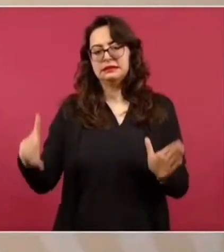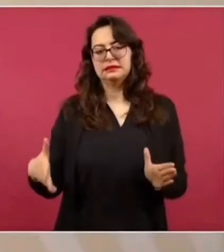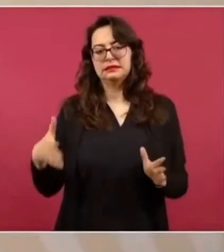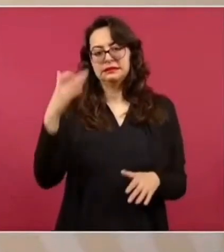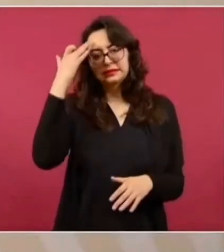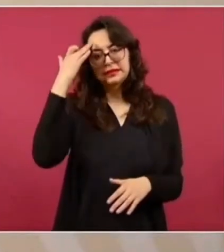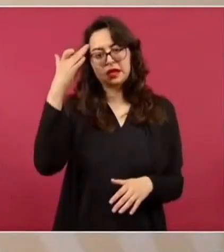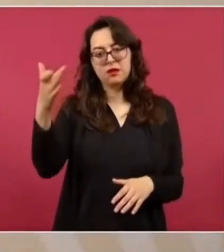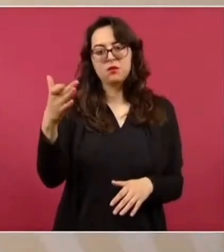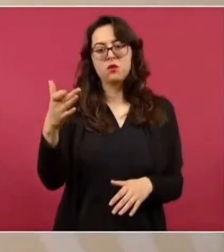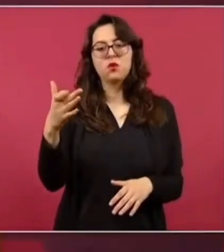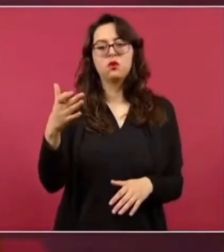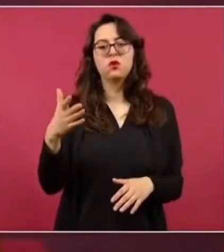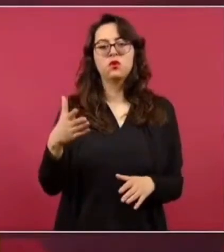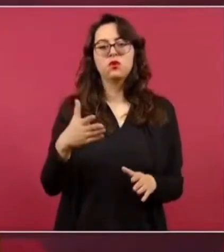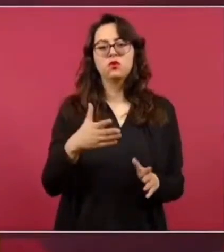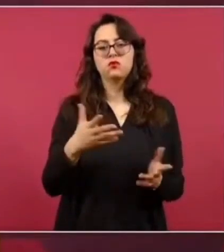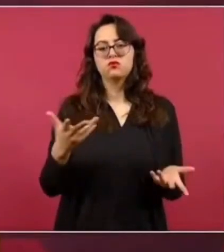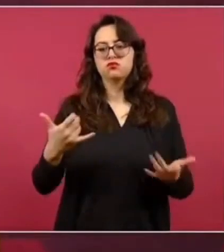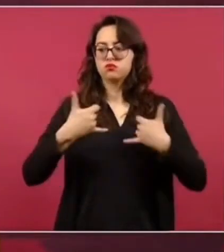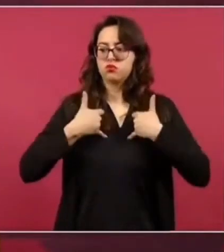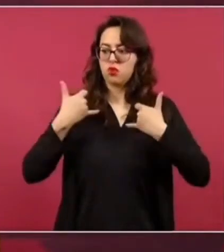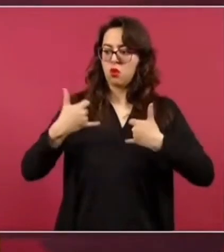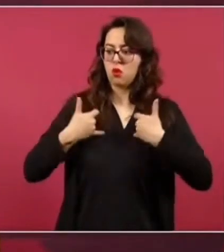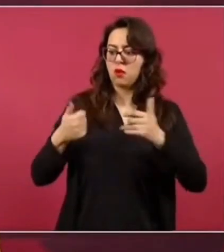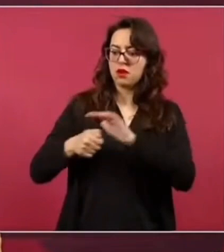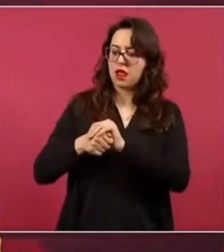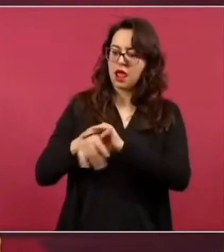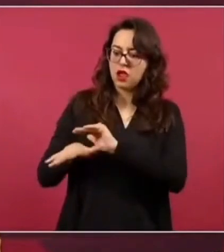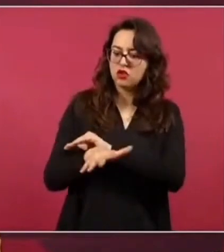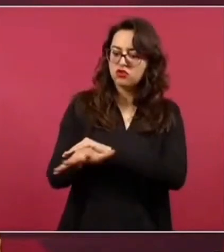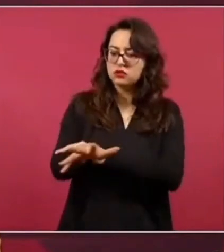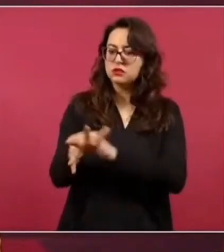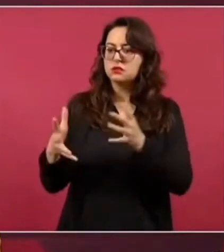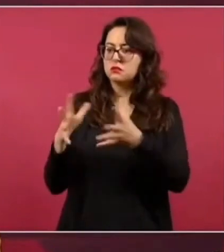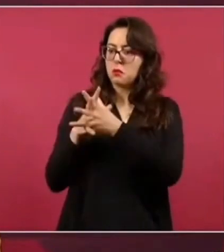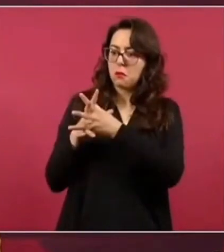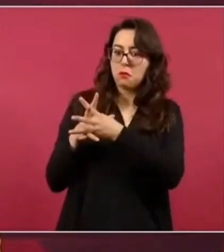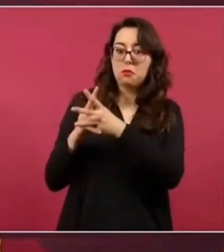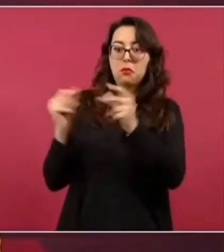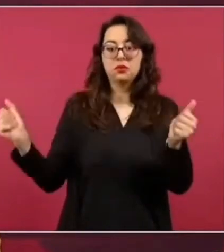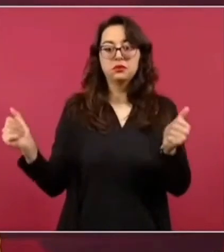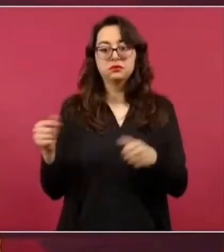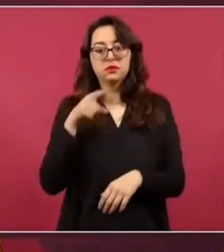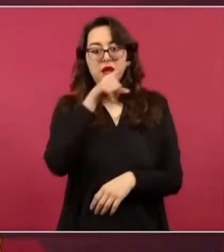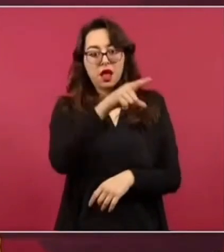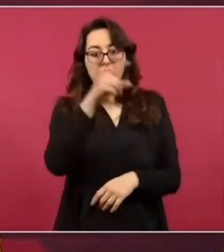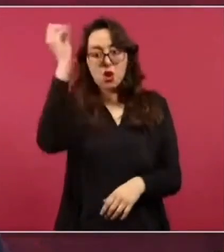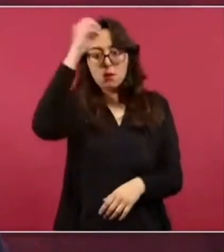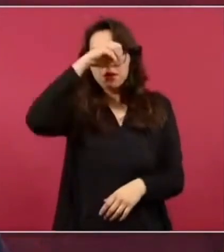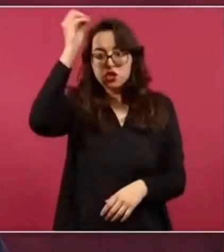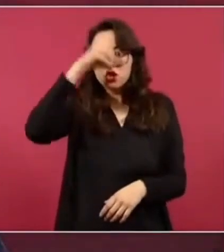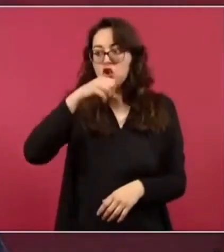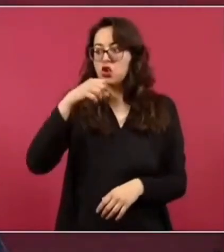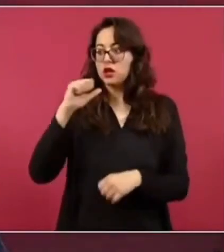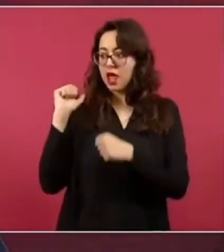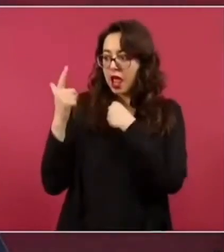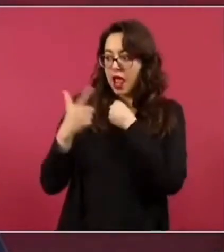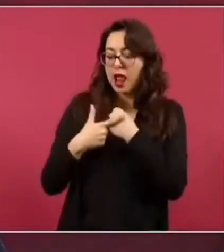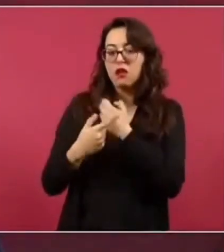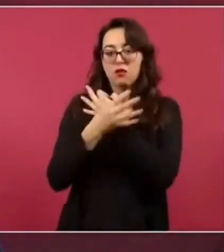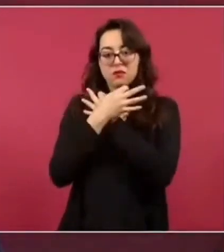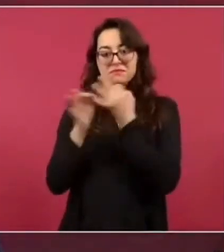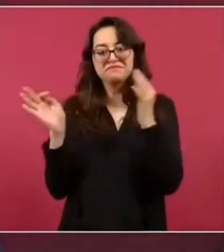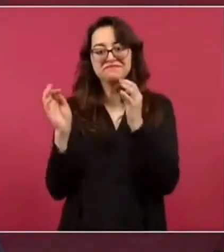desaparecieron jóvenes de Otinapa no dijo nada no